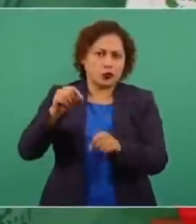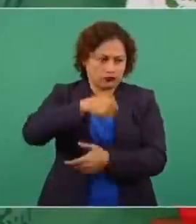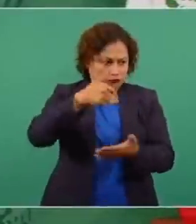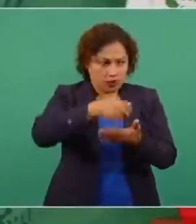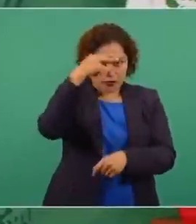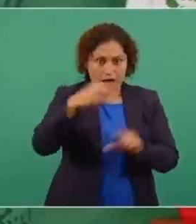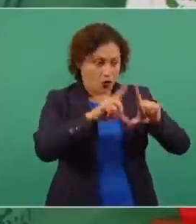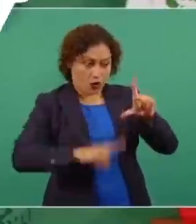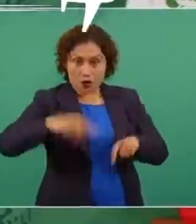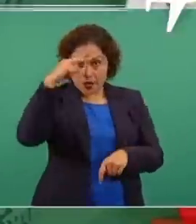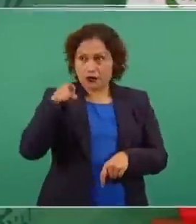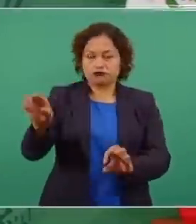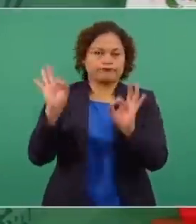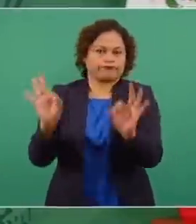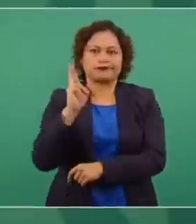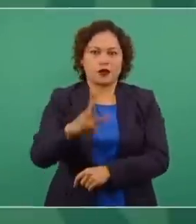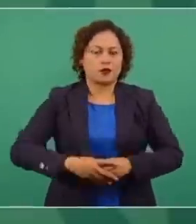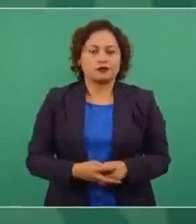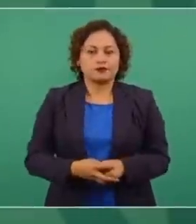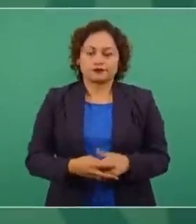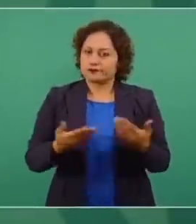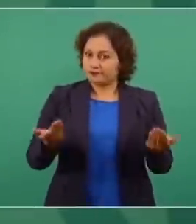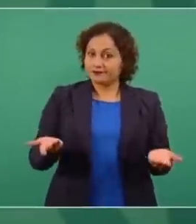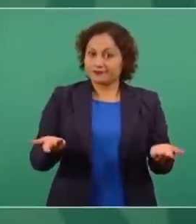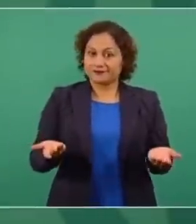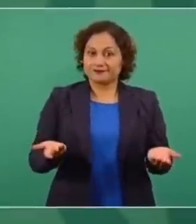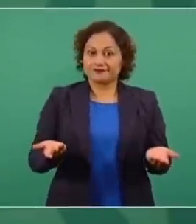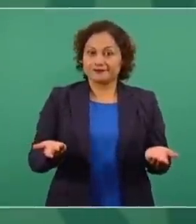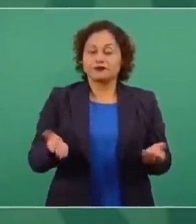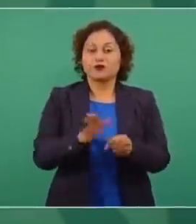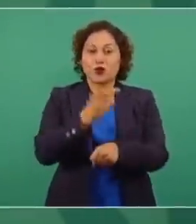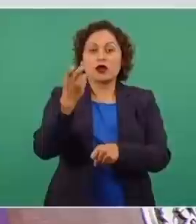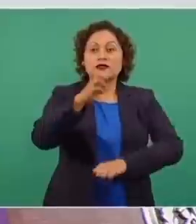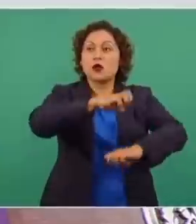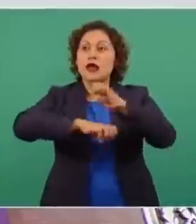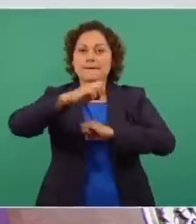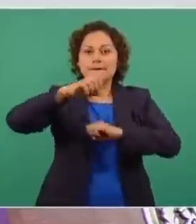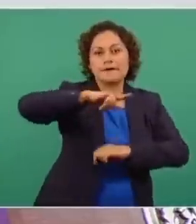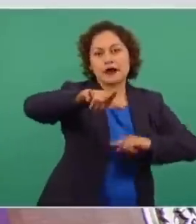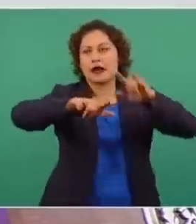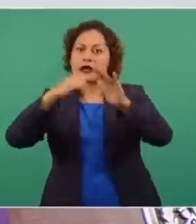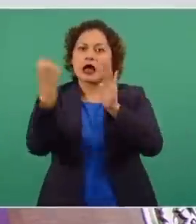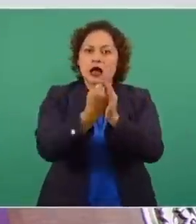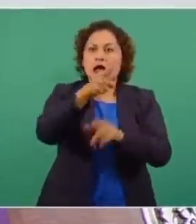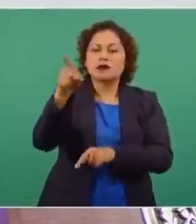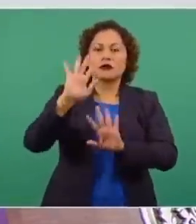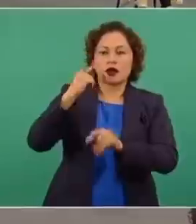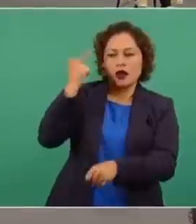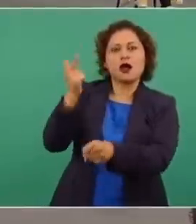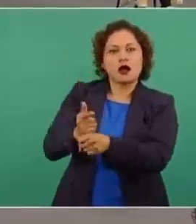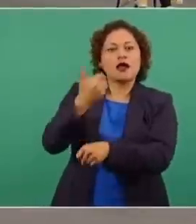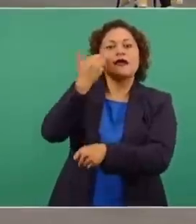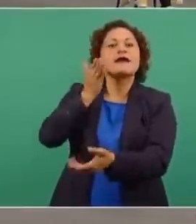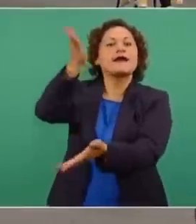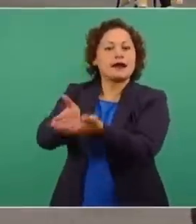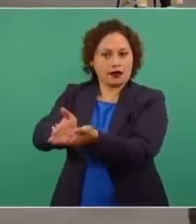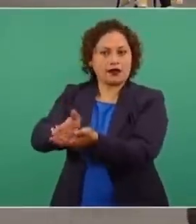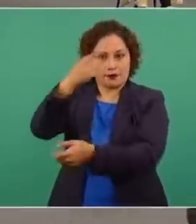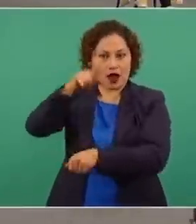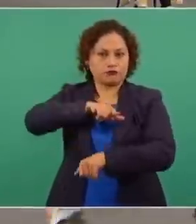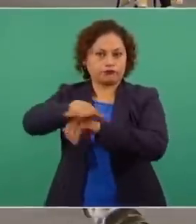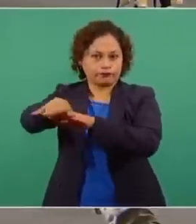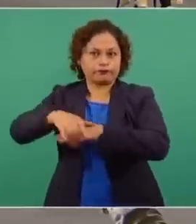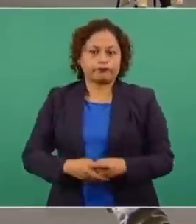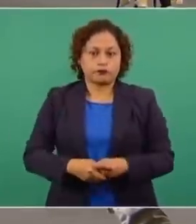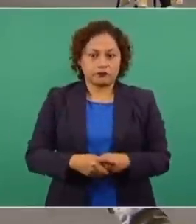y uno de los mejores aeropuertos del mundo. Entonces, van las líneas aéreas a buscar operar en el aeropuerto de Santa Lucía. Nada más aclarar